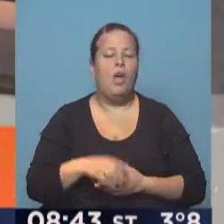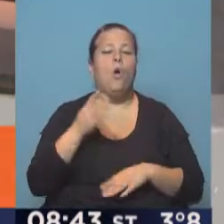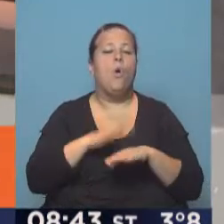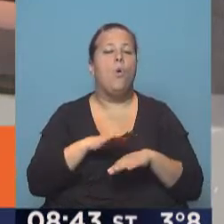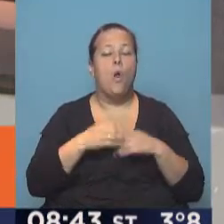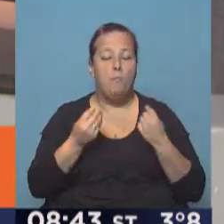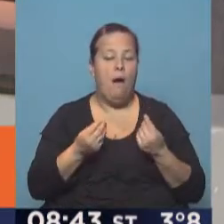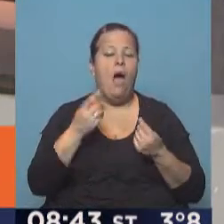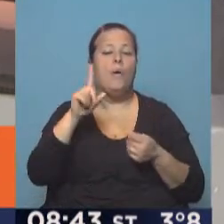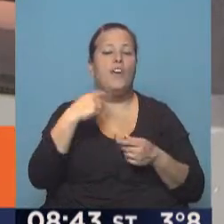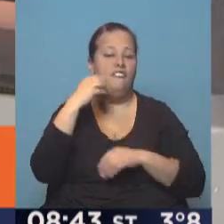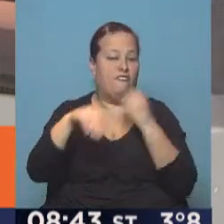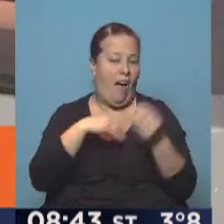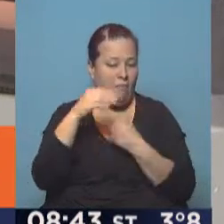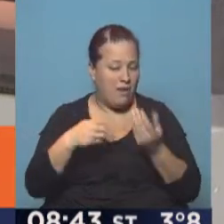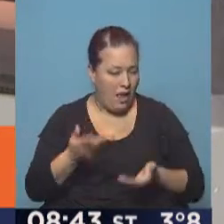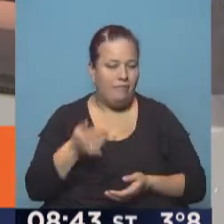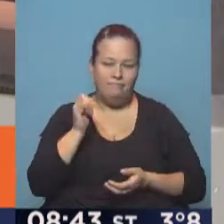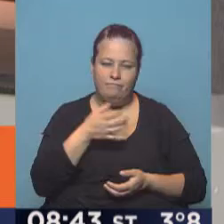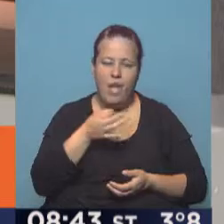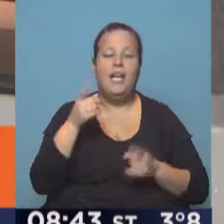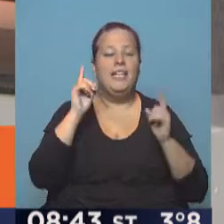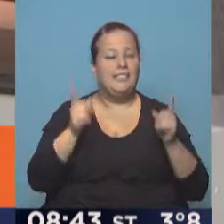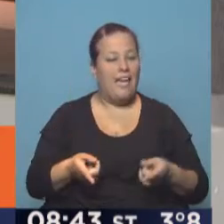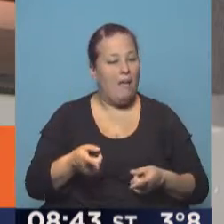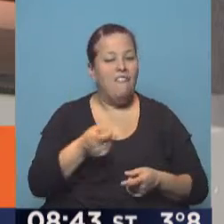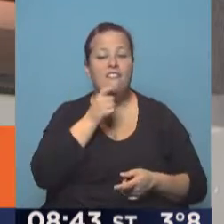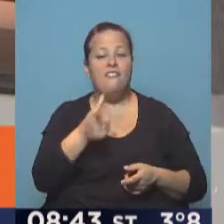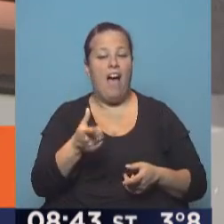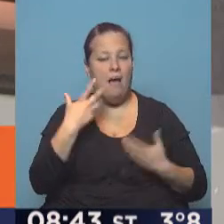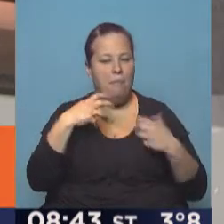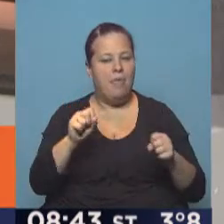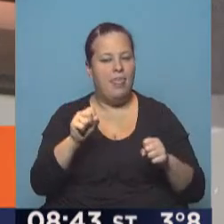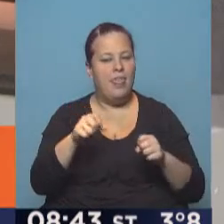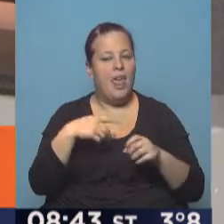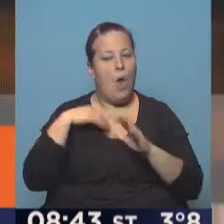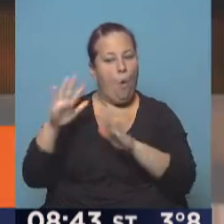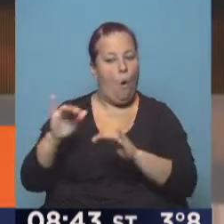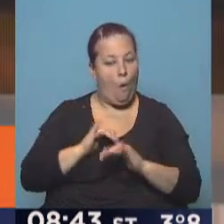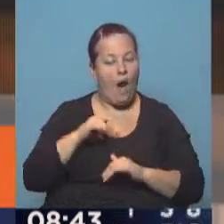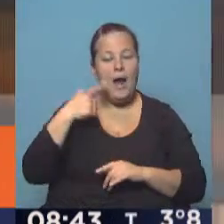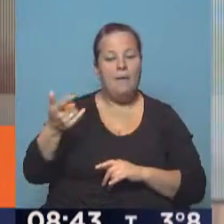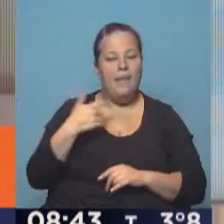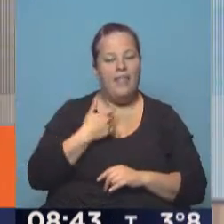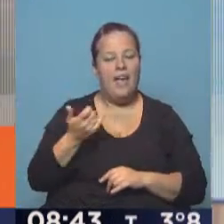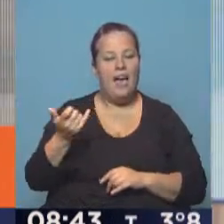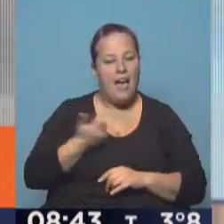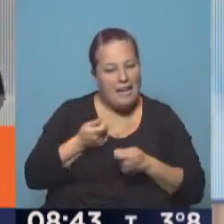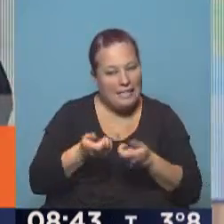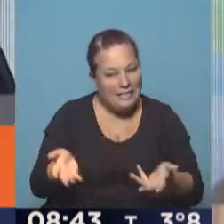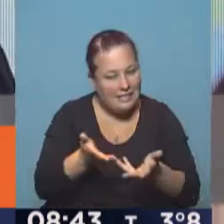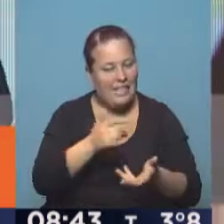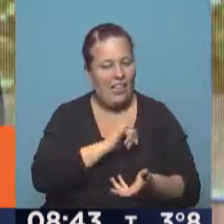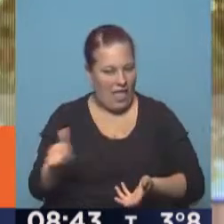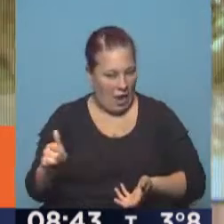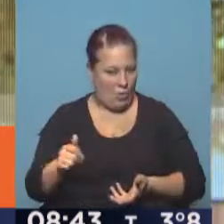producto principalmente o producida por familiares directos. Es así, porque también lo más fácil es que lo pueda detectar un par y lo más fácil es que un par lo anime a